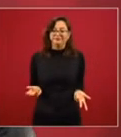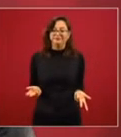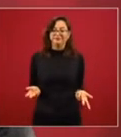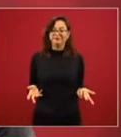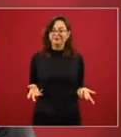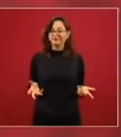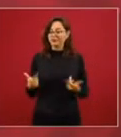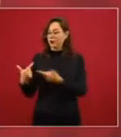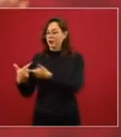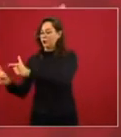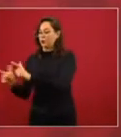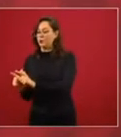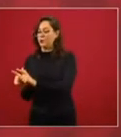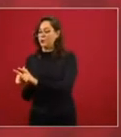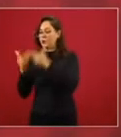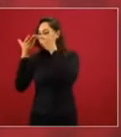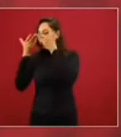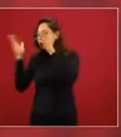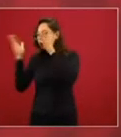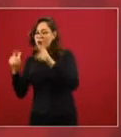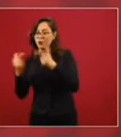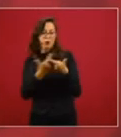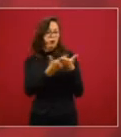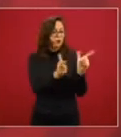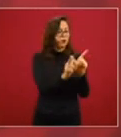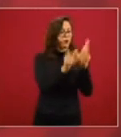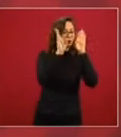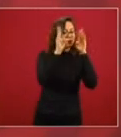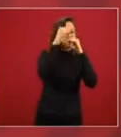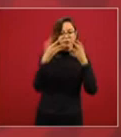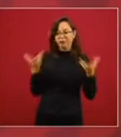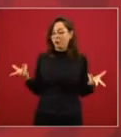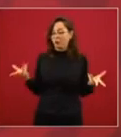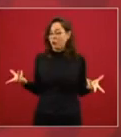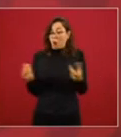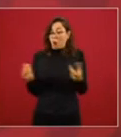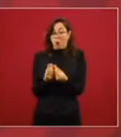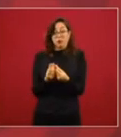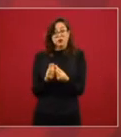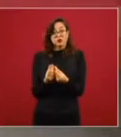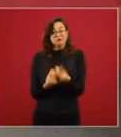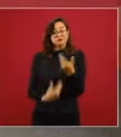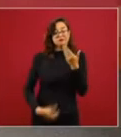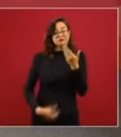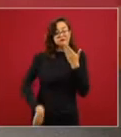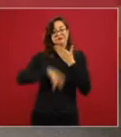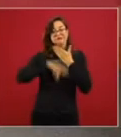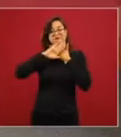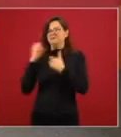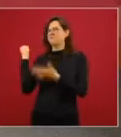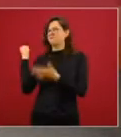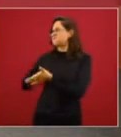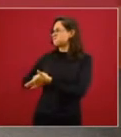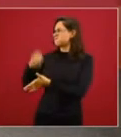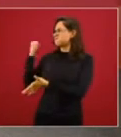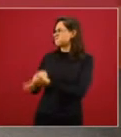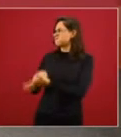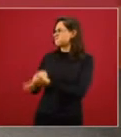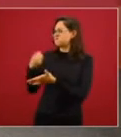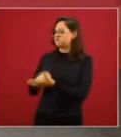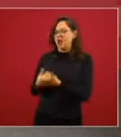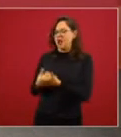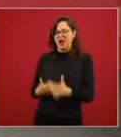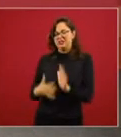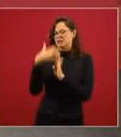los conservadores y los no conservadores demandando hasta en manifiestos